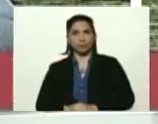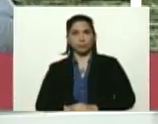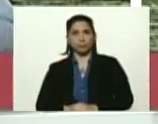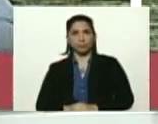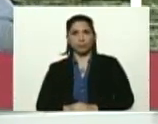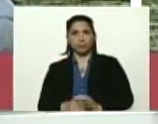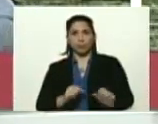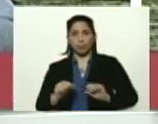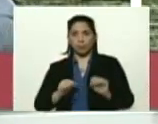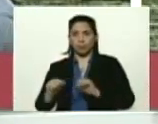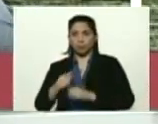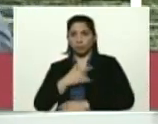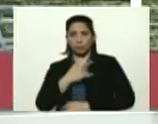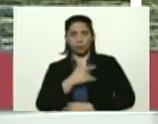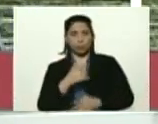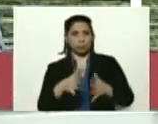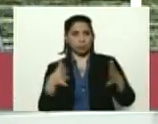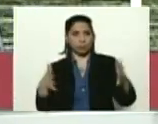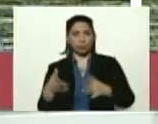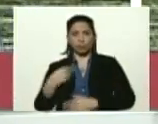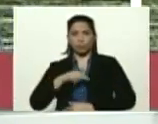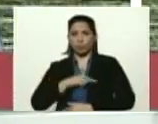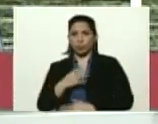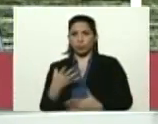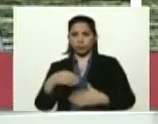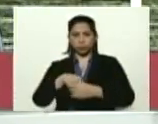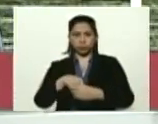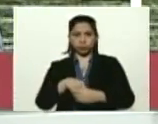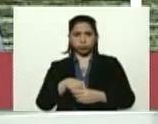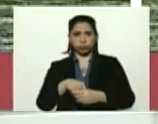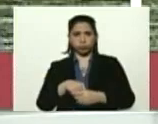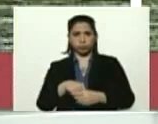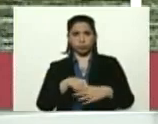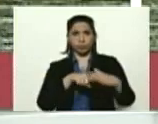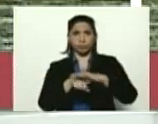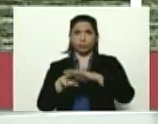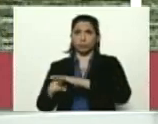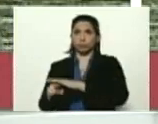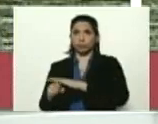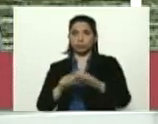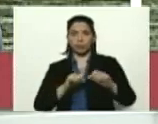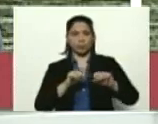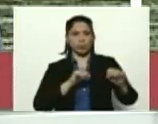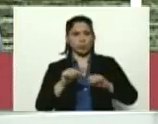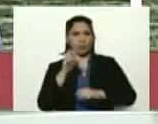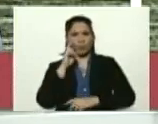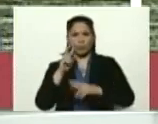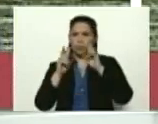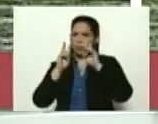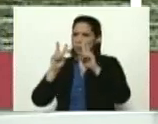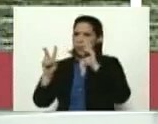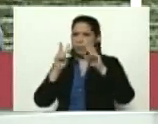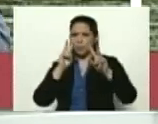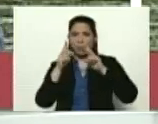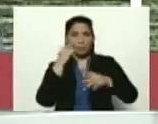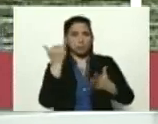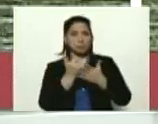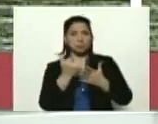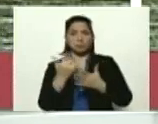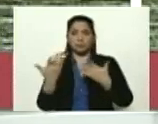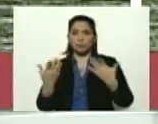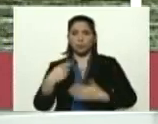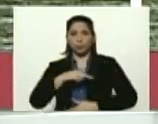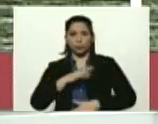gigantescas, que las había entonces, nos metíamos dentro de las movilizaciones a ver por aquí, a ver por allá. Teníamos 10,